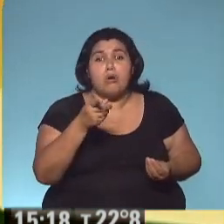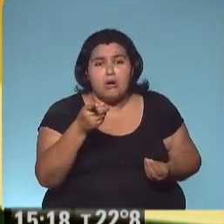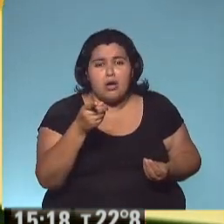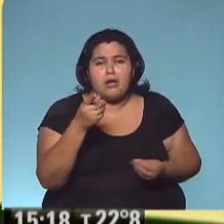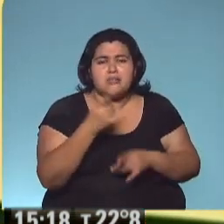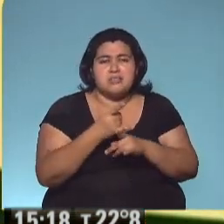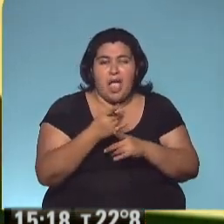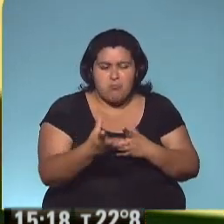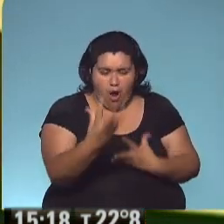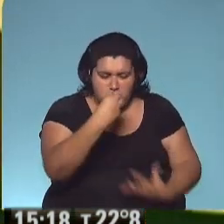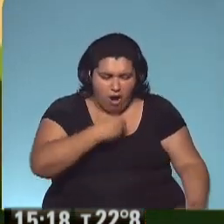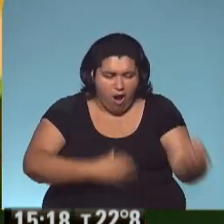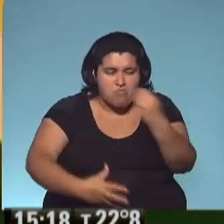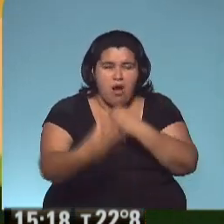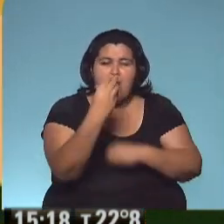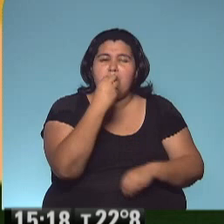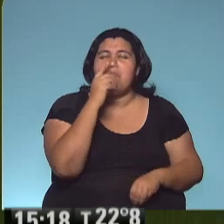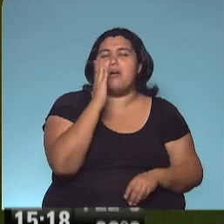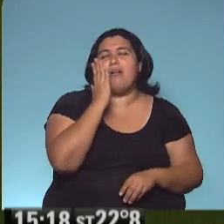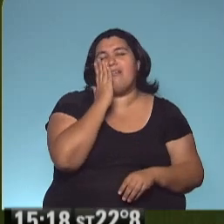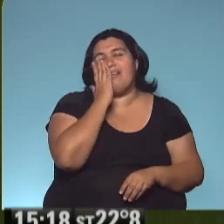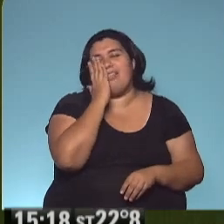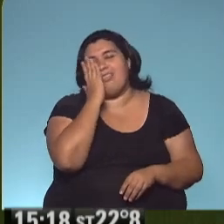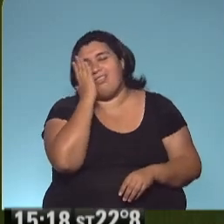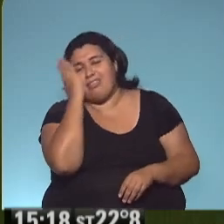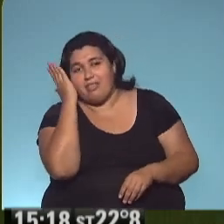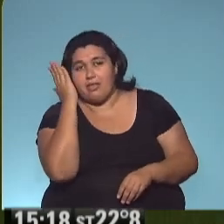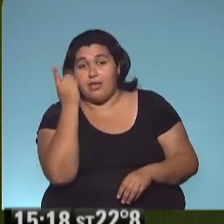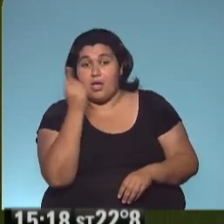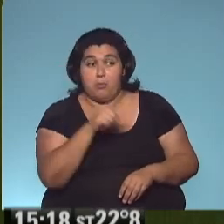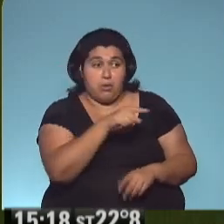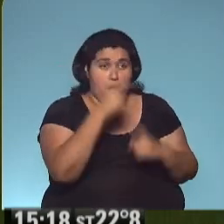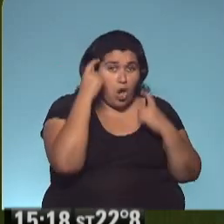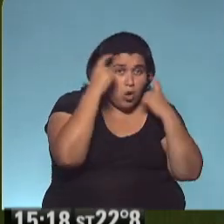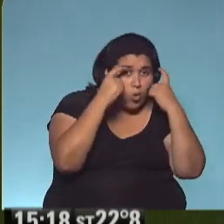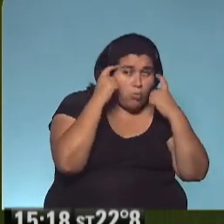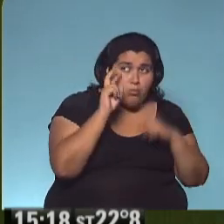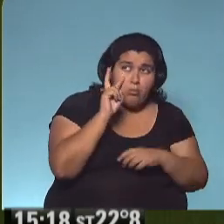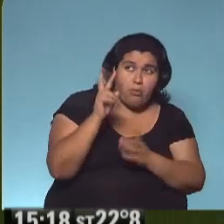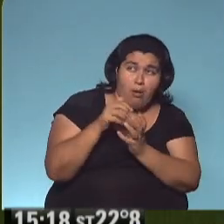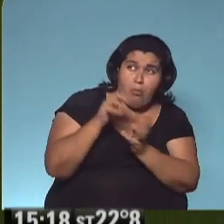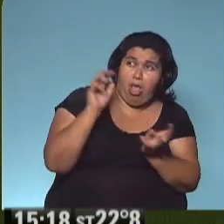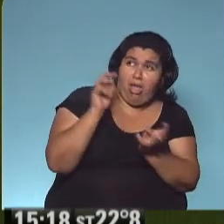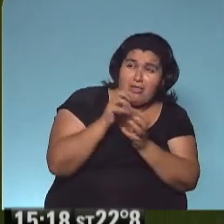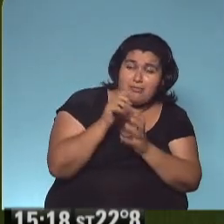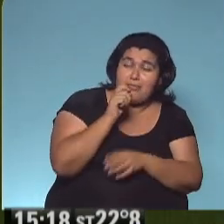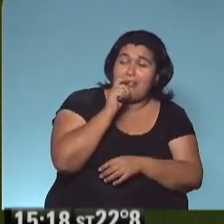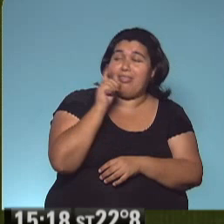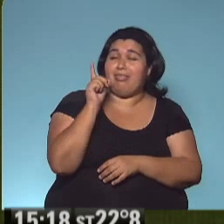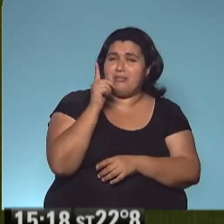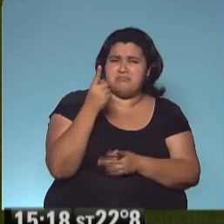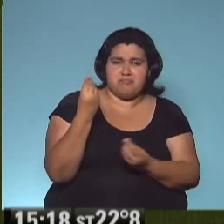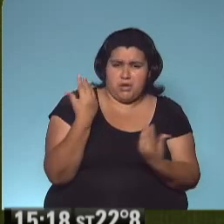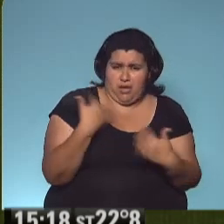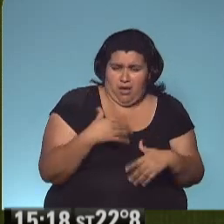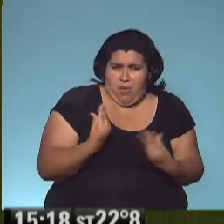comía un pueblo entero, le venía el sueño. Pero Irulana no sabe que el ogronte bosteza. Tiene tanto